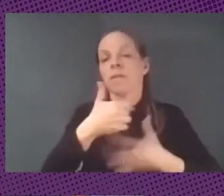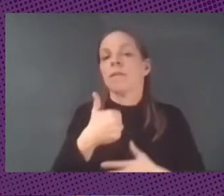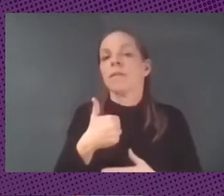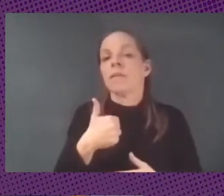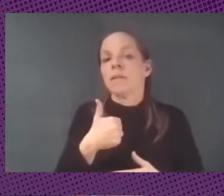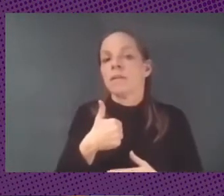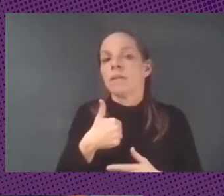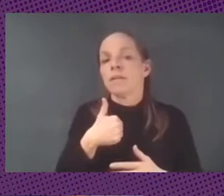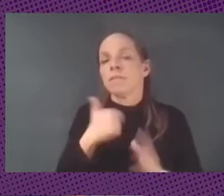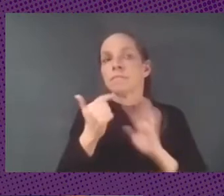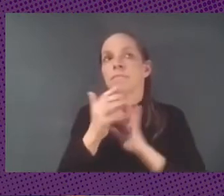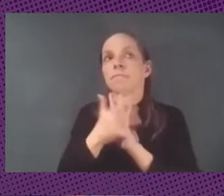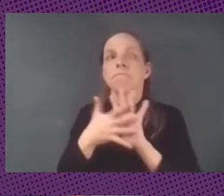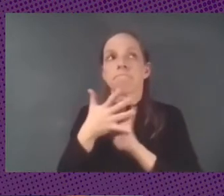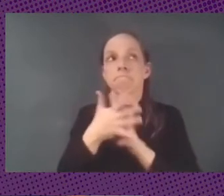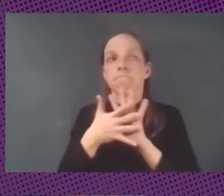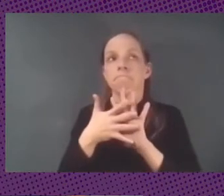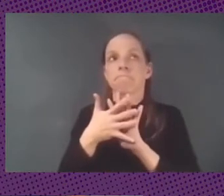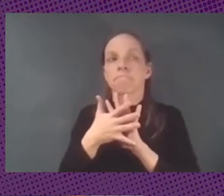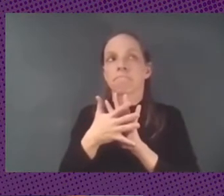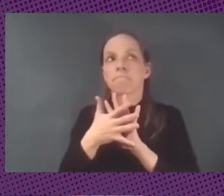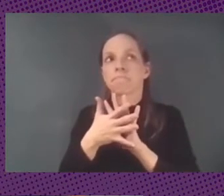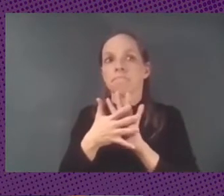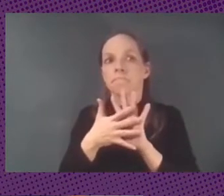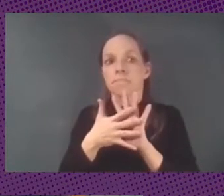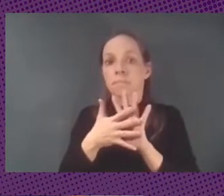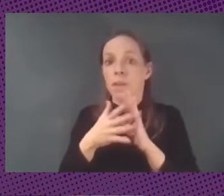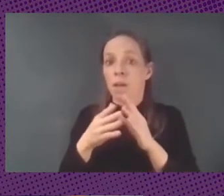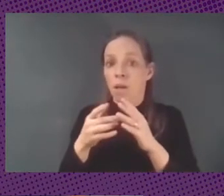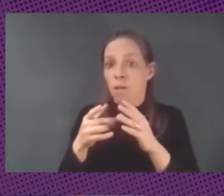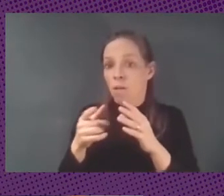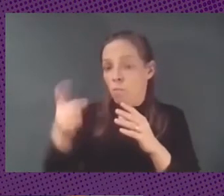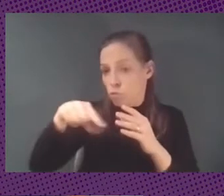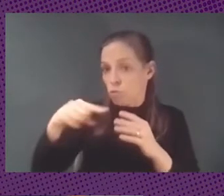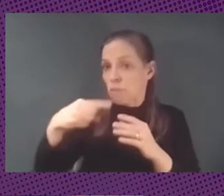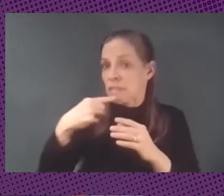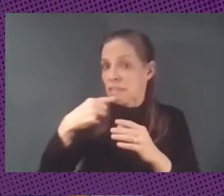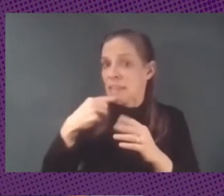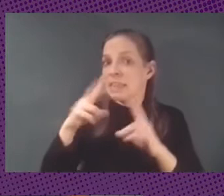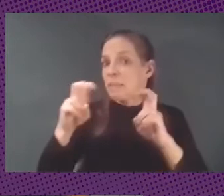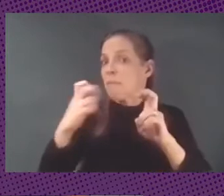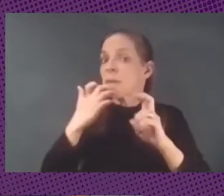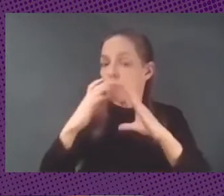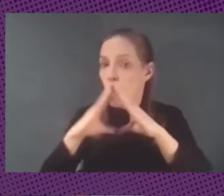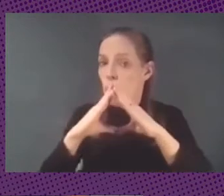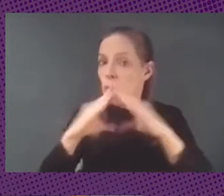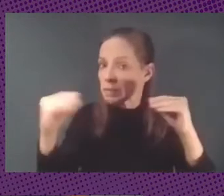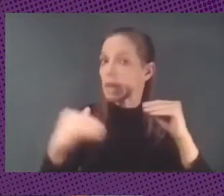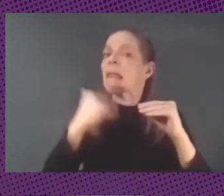hay ciertos avances en materia de lo que vos comentabas por ejemplo respecto a las universidades ¿no?